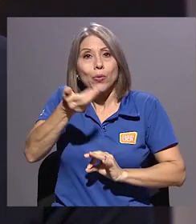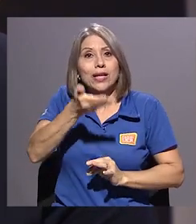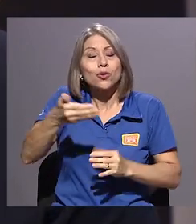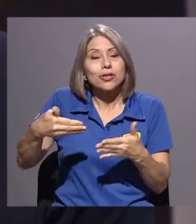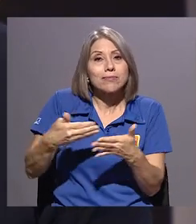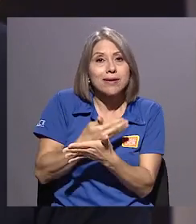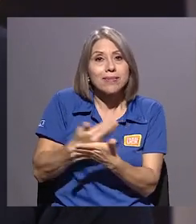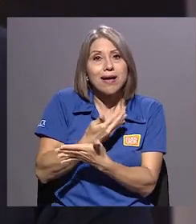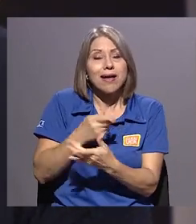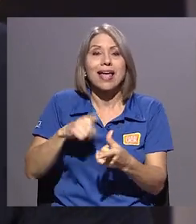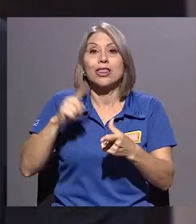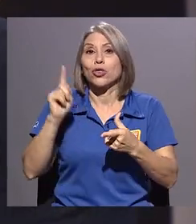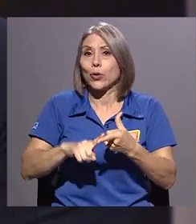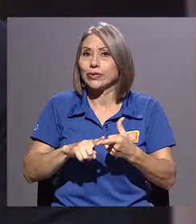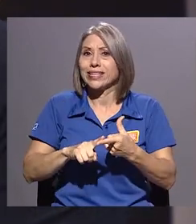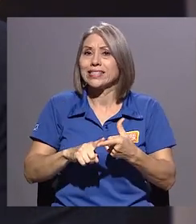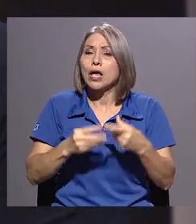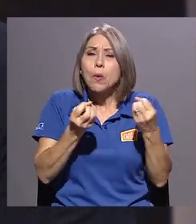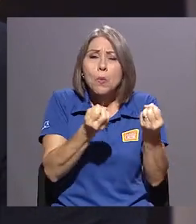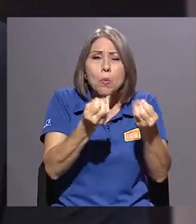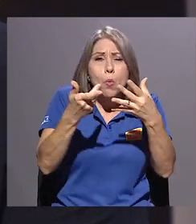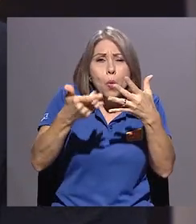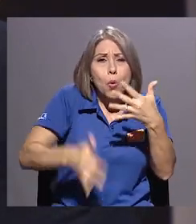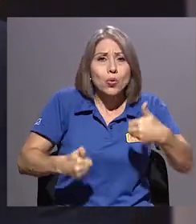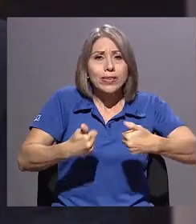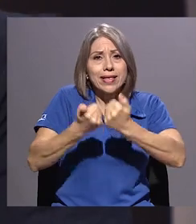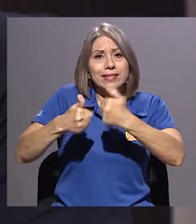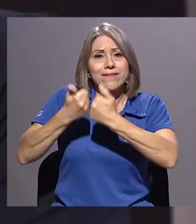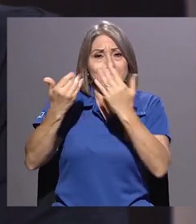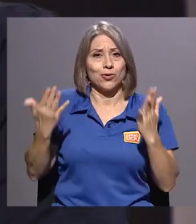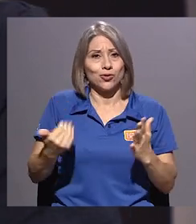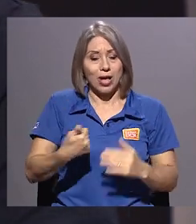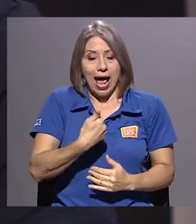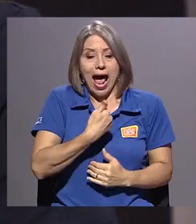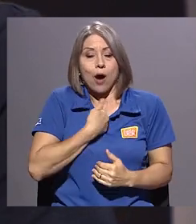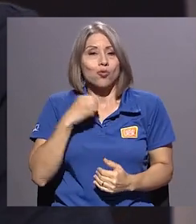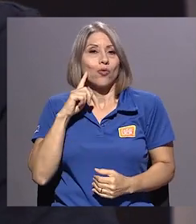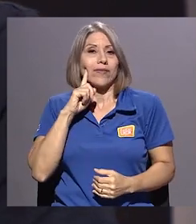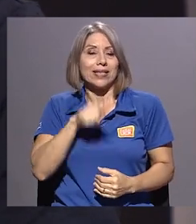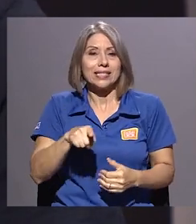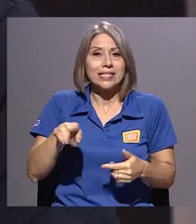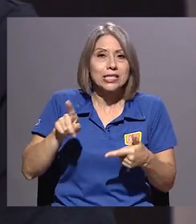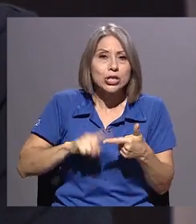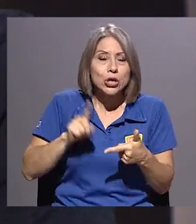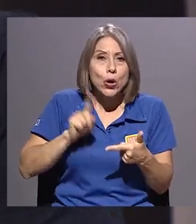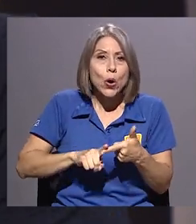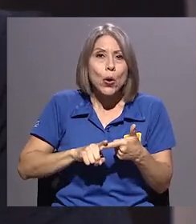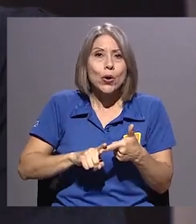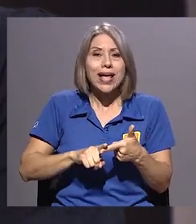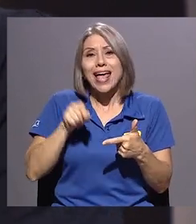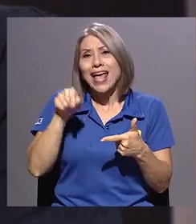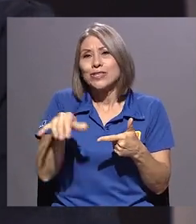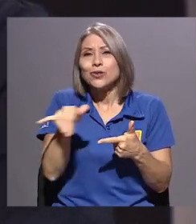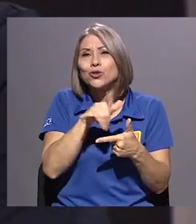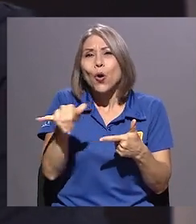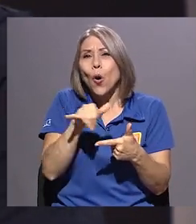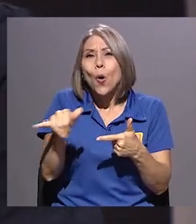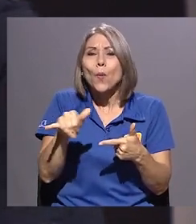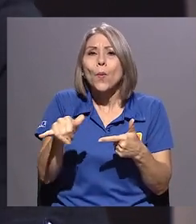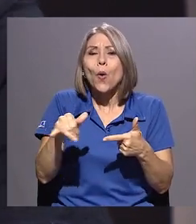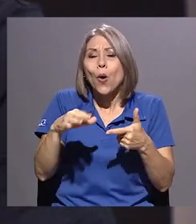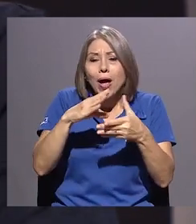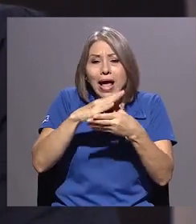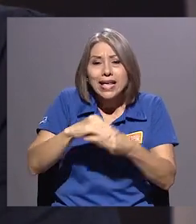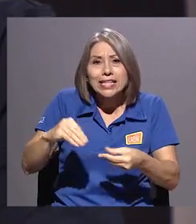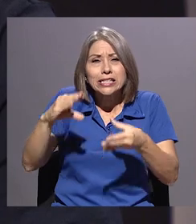se trata, tiene múltiples desafíos. Lo que tiene que ver con la autoficción, lo que tiene que ver con esta especie de thriller, porque es una historia de suspenso,